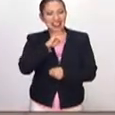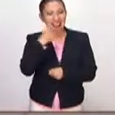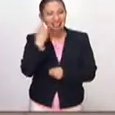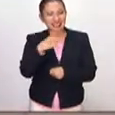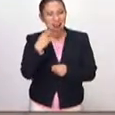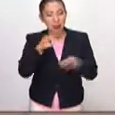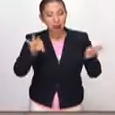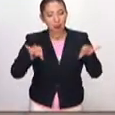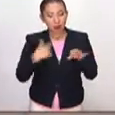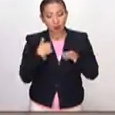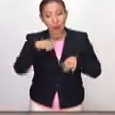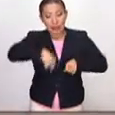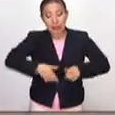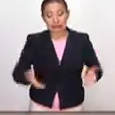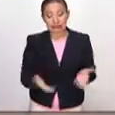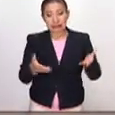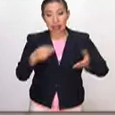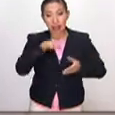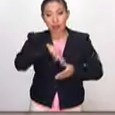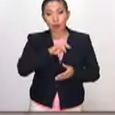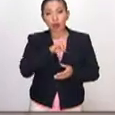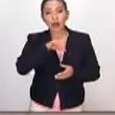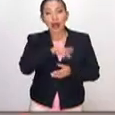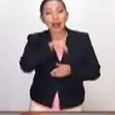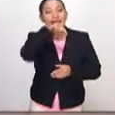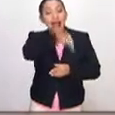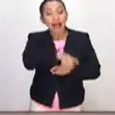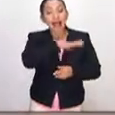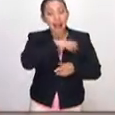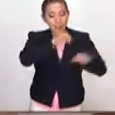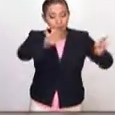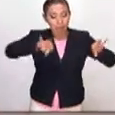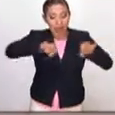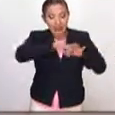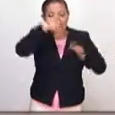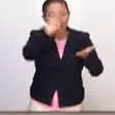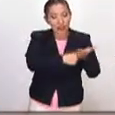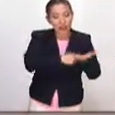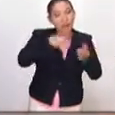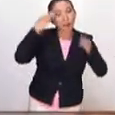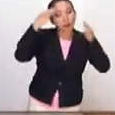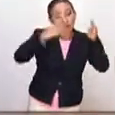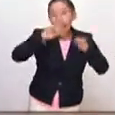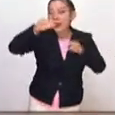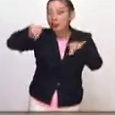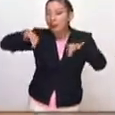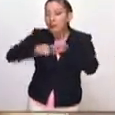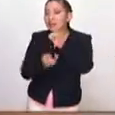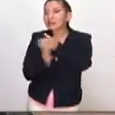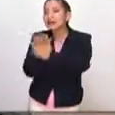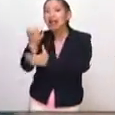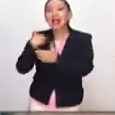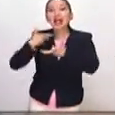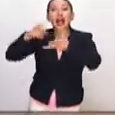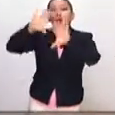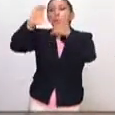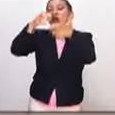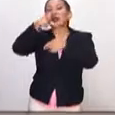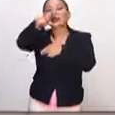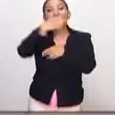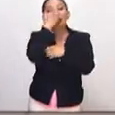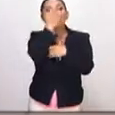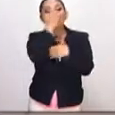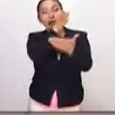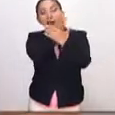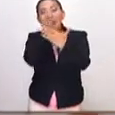que también estamos potenciando aquí en el Munal. Entonces, va a haber maletas al interior del museo y maletas que van a salir a las comunidades